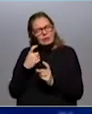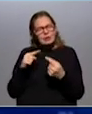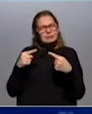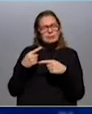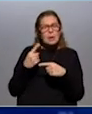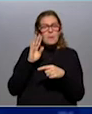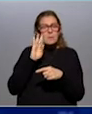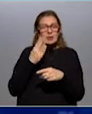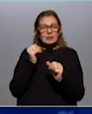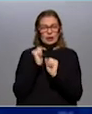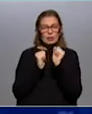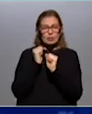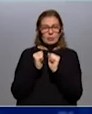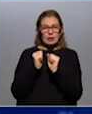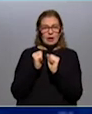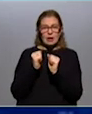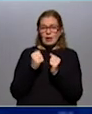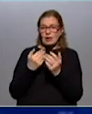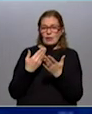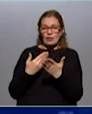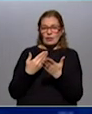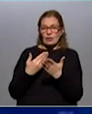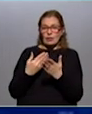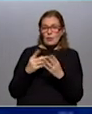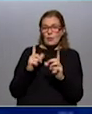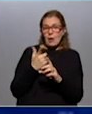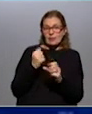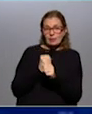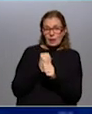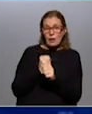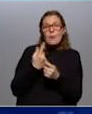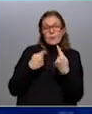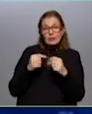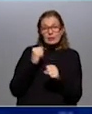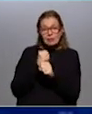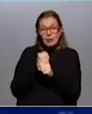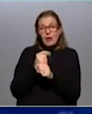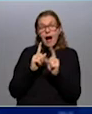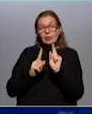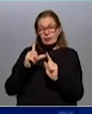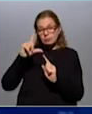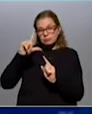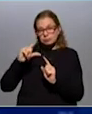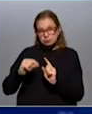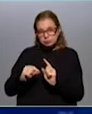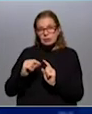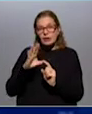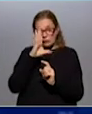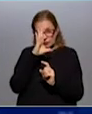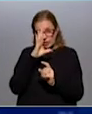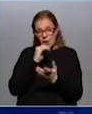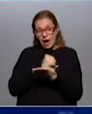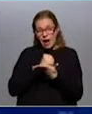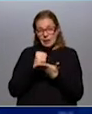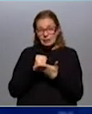pasar que la economía esté destruyendo empleo, pero que el desempleo caiga. De hecho, el desempleo cayó entre febrero y marzo, por ejemplo,